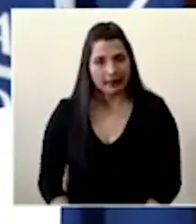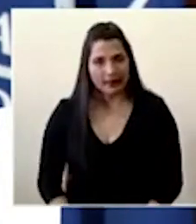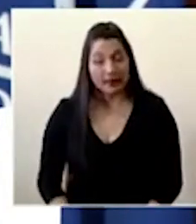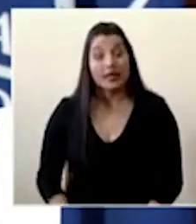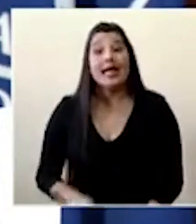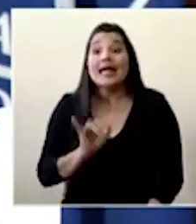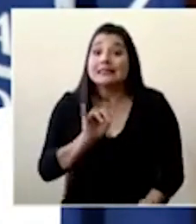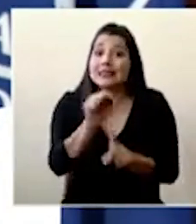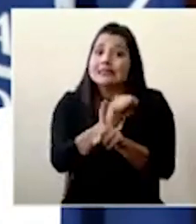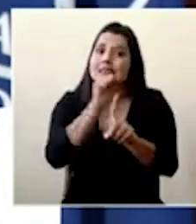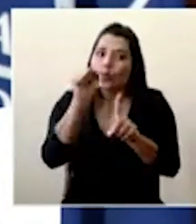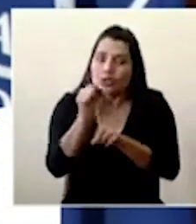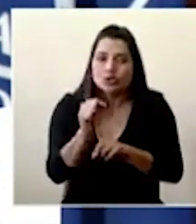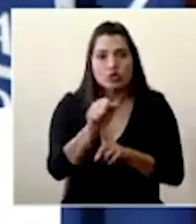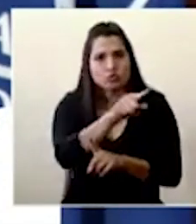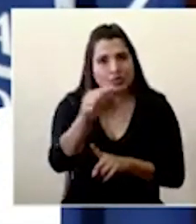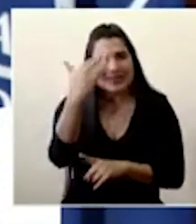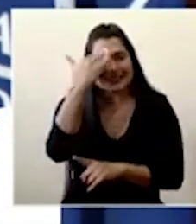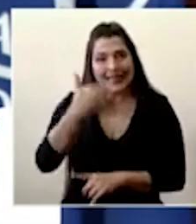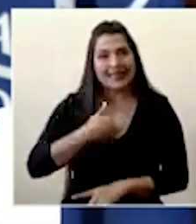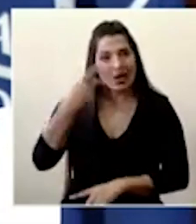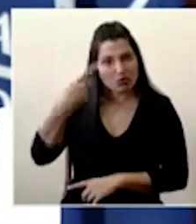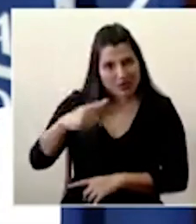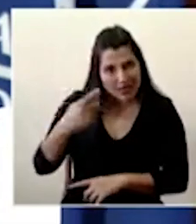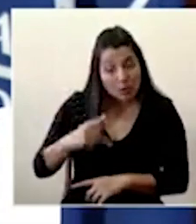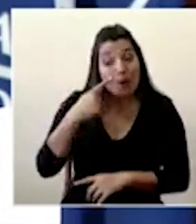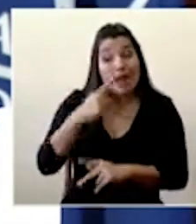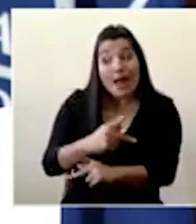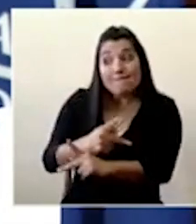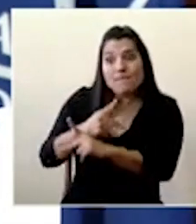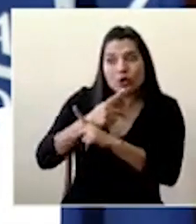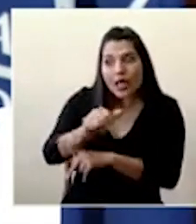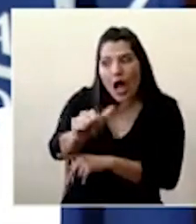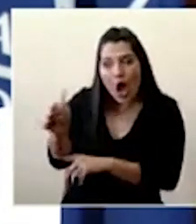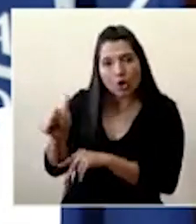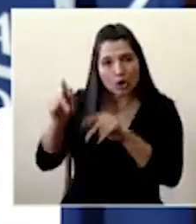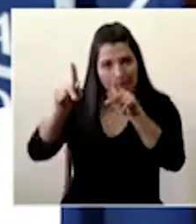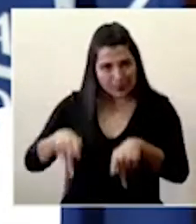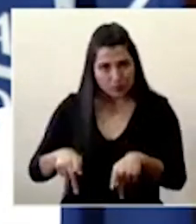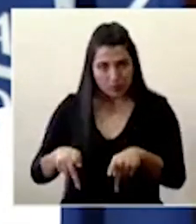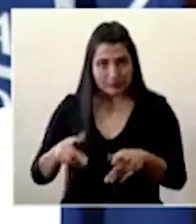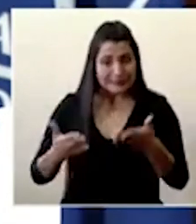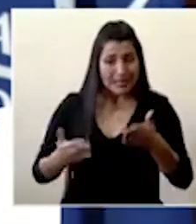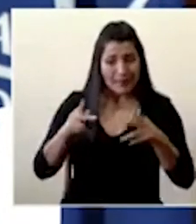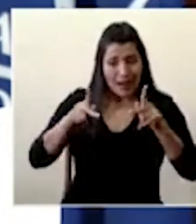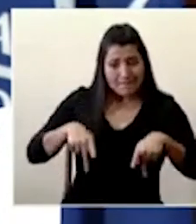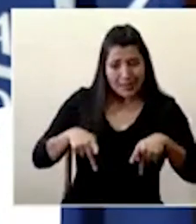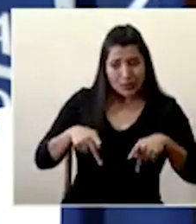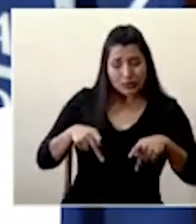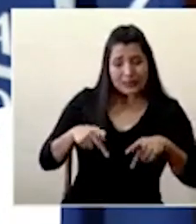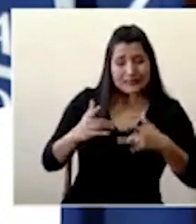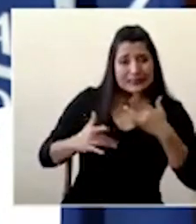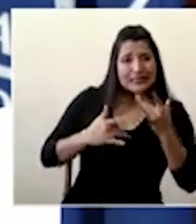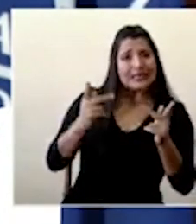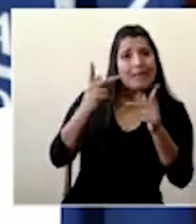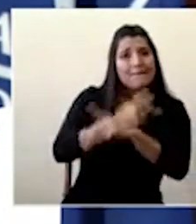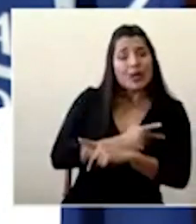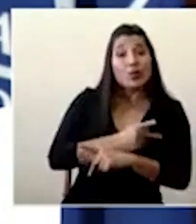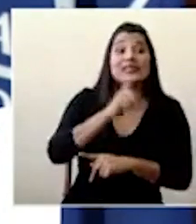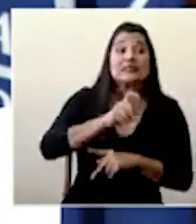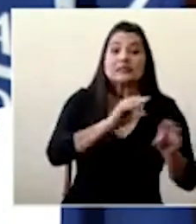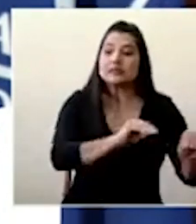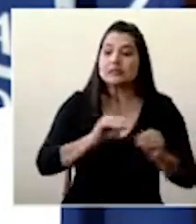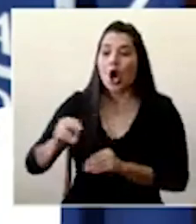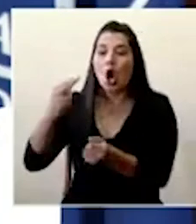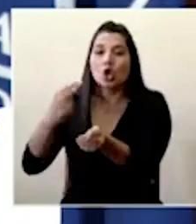anteriormente es una situación de riesgo que estamos protegiendo al resto de la población puede ser que esa persona incluso empeore su cuadro y requiera una unidad de cuidados